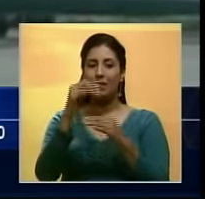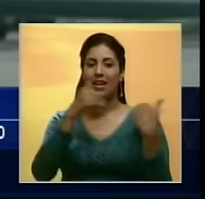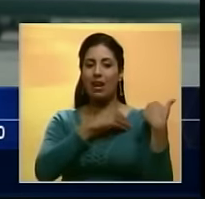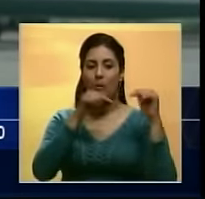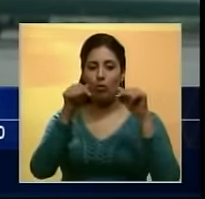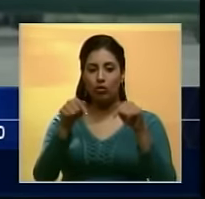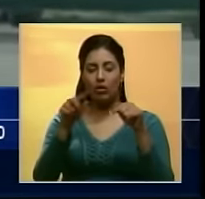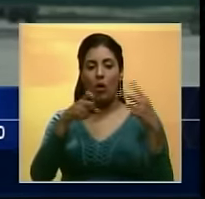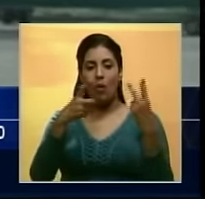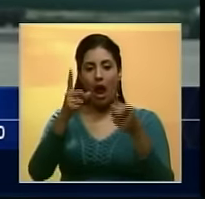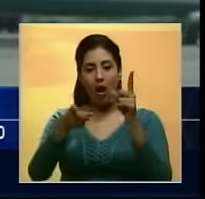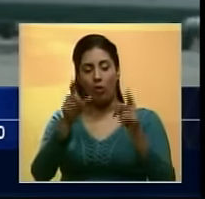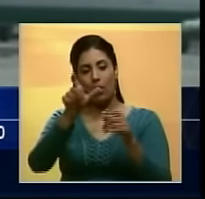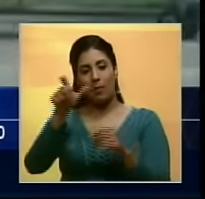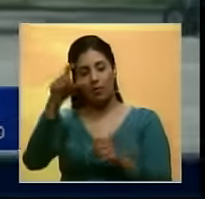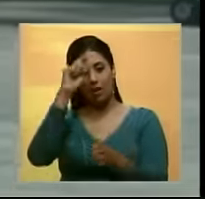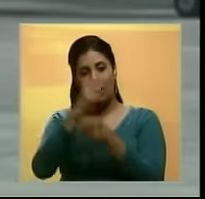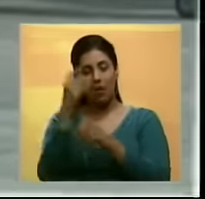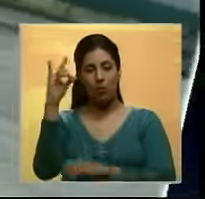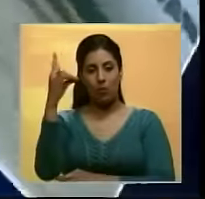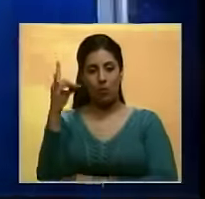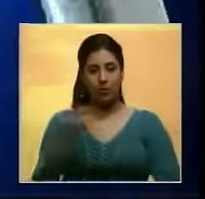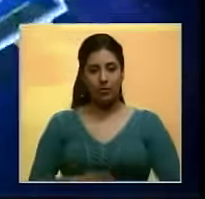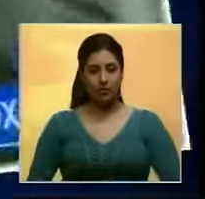responsabilidad de algunos funcionarios bolivianos.